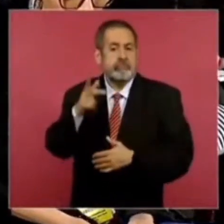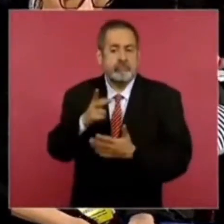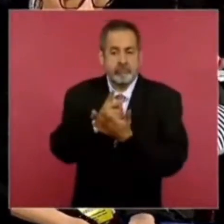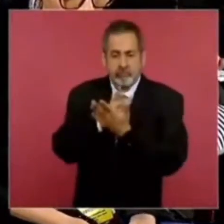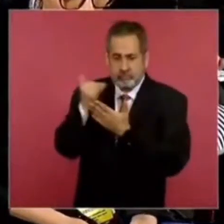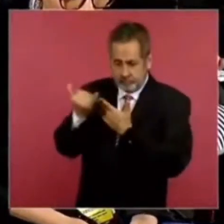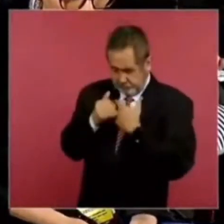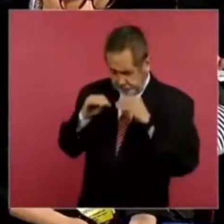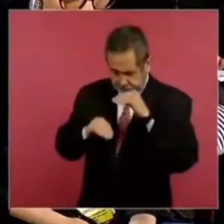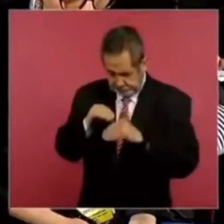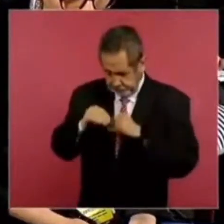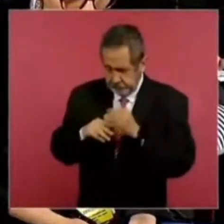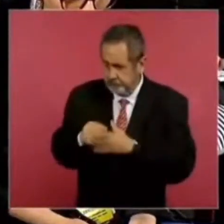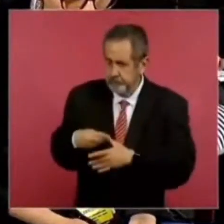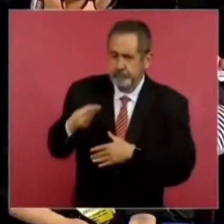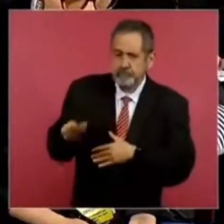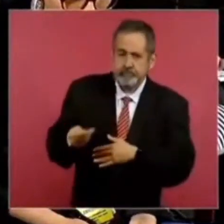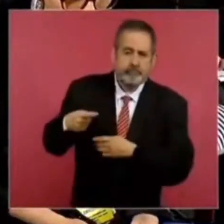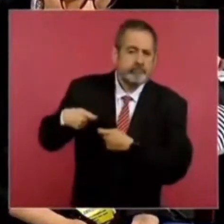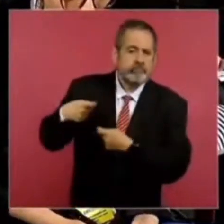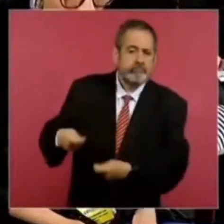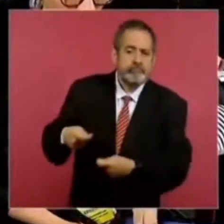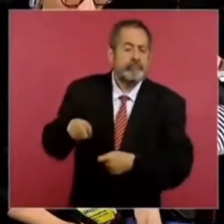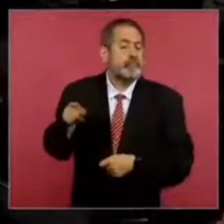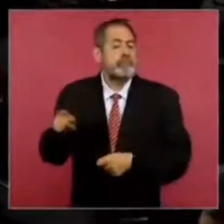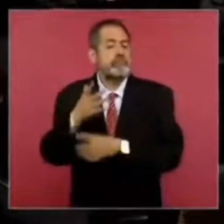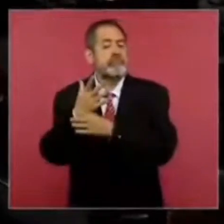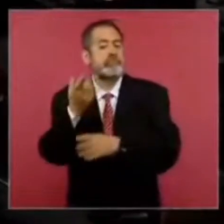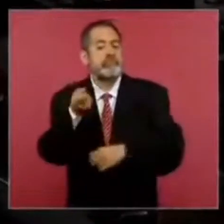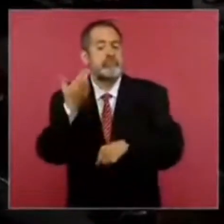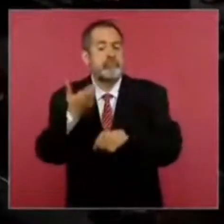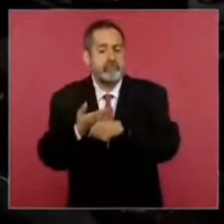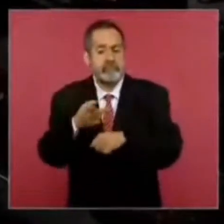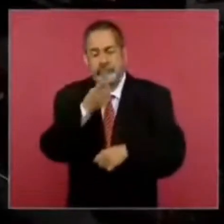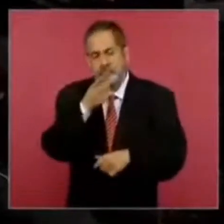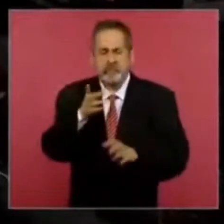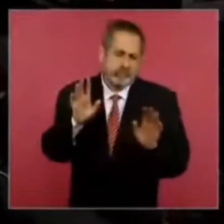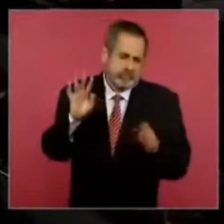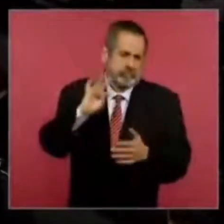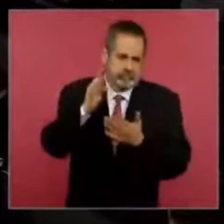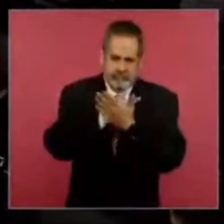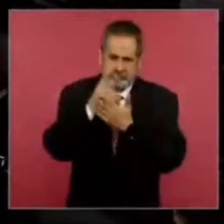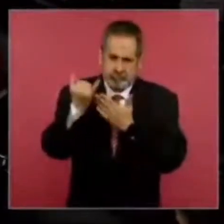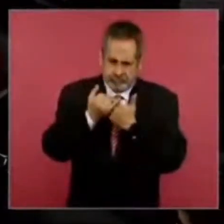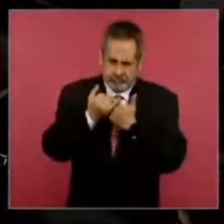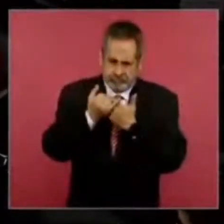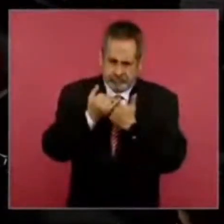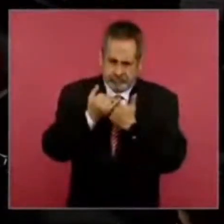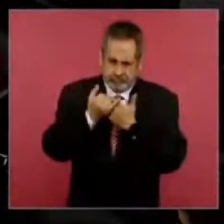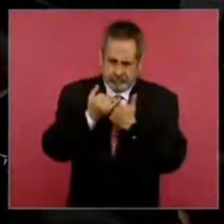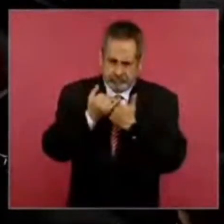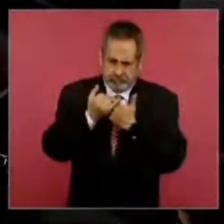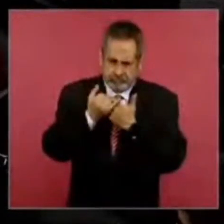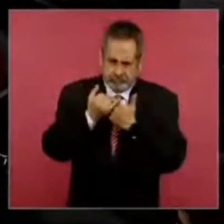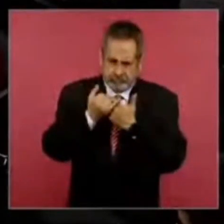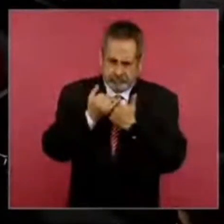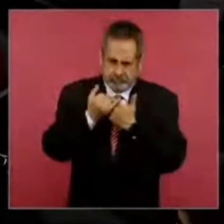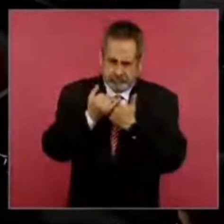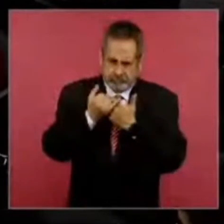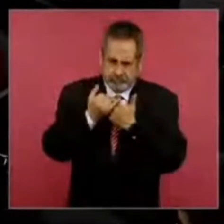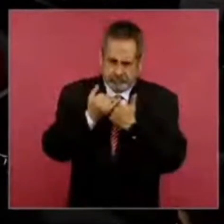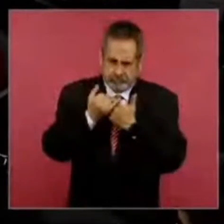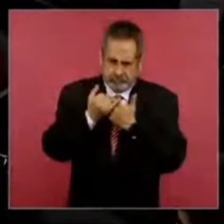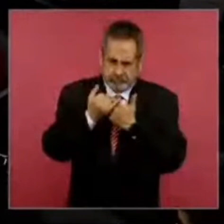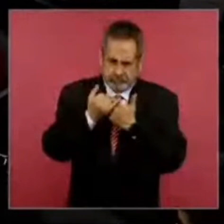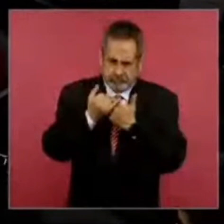ejecutivo en ese sentido? El secretario señalaba que se proyectaría esta línea para, en unos tres